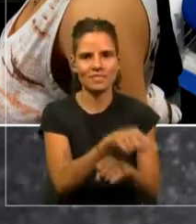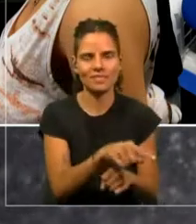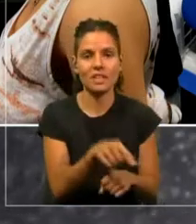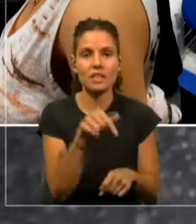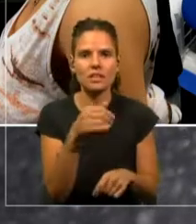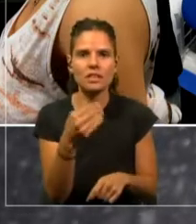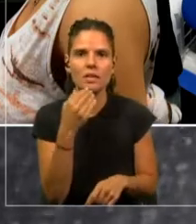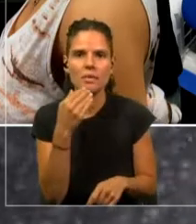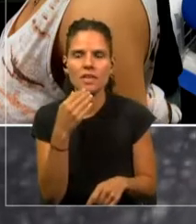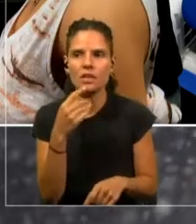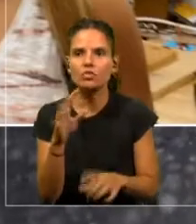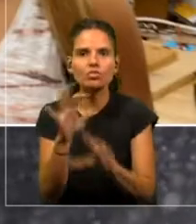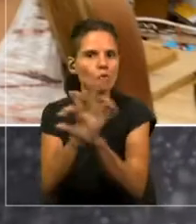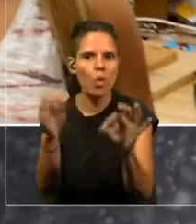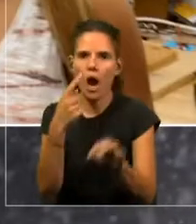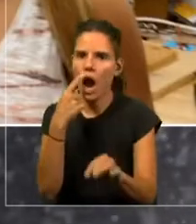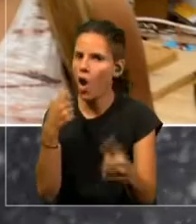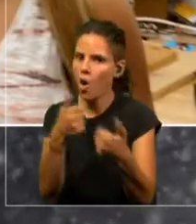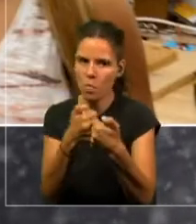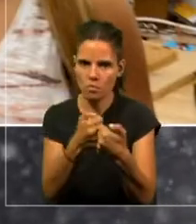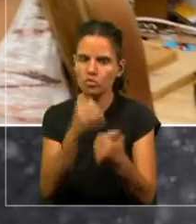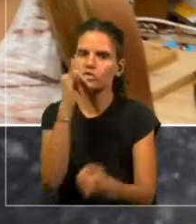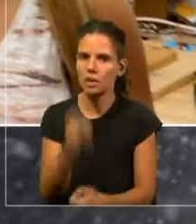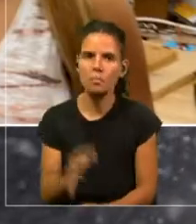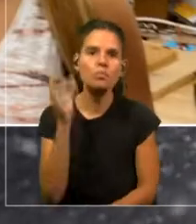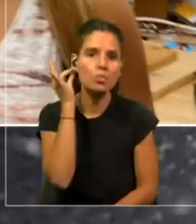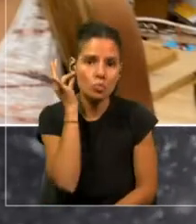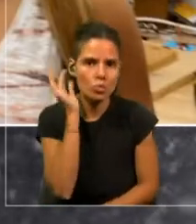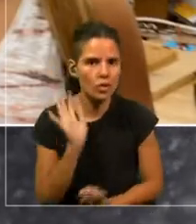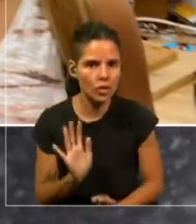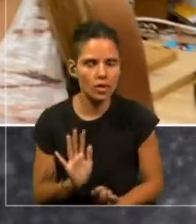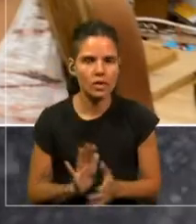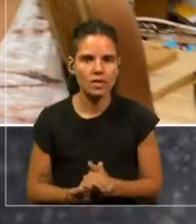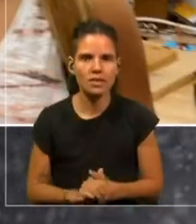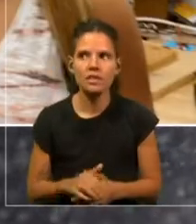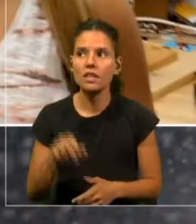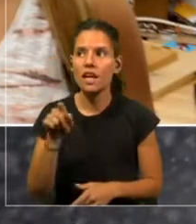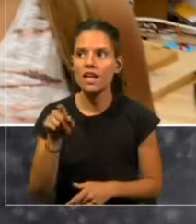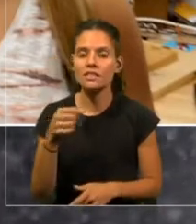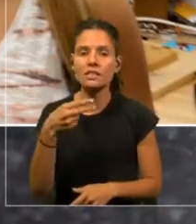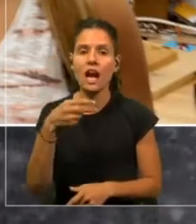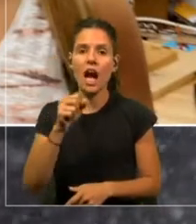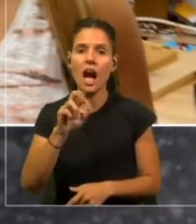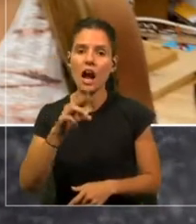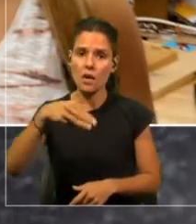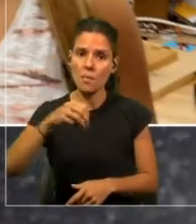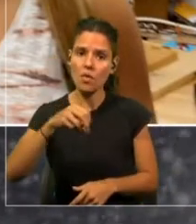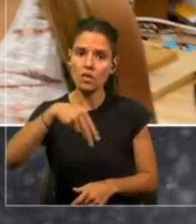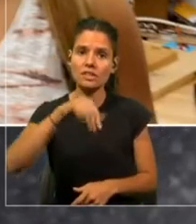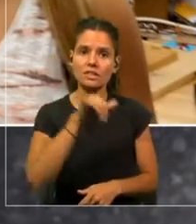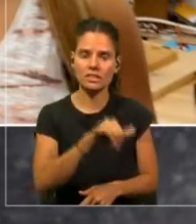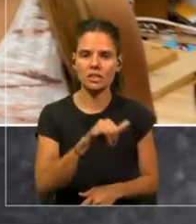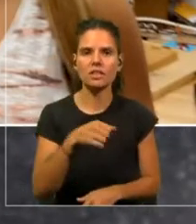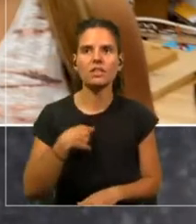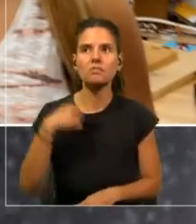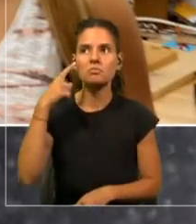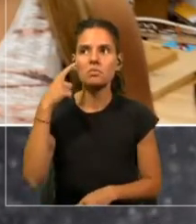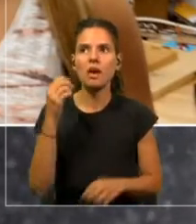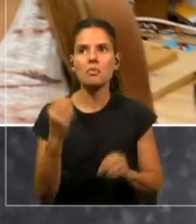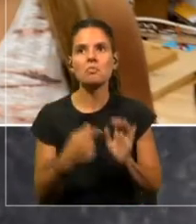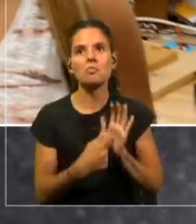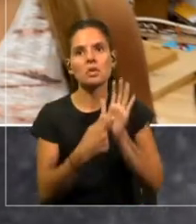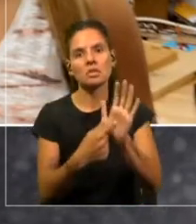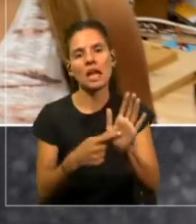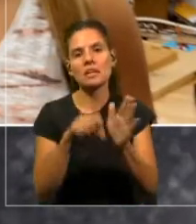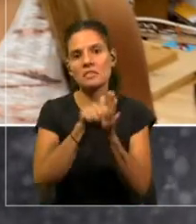un pololo, es un novio. Siempre es una mujer, una novia. Esta es Harmony y espero poder mostrarles el